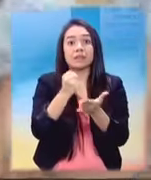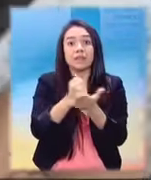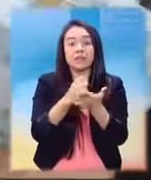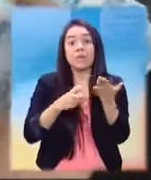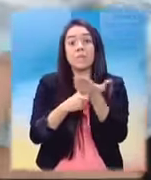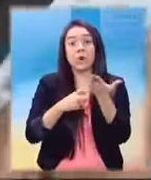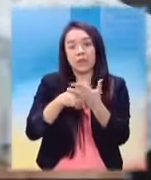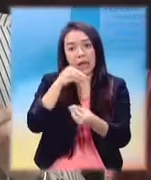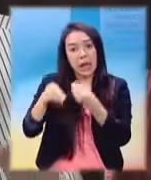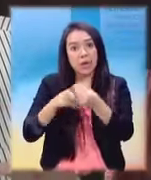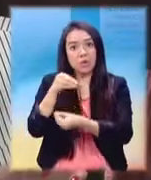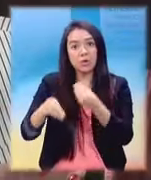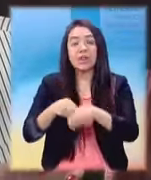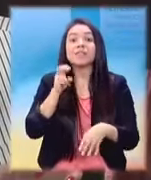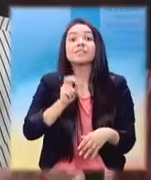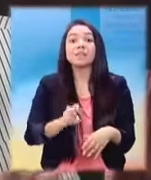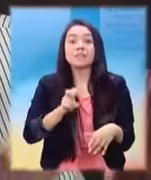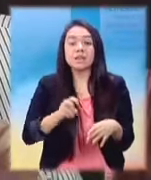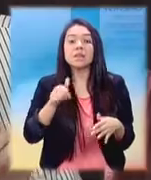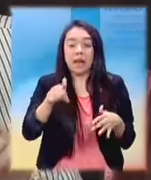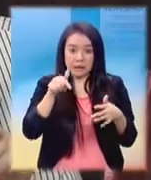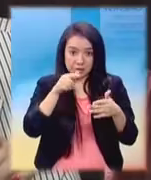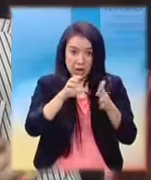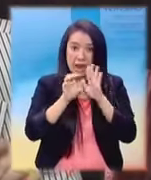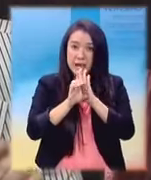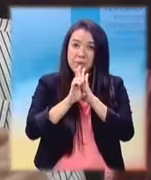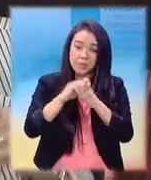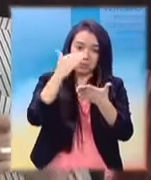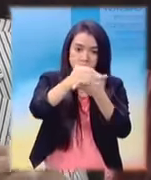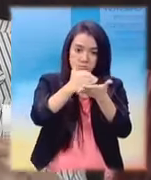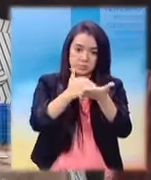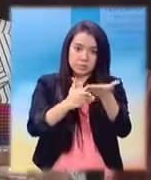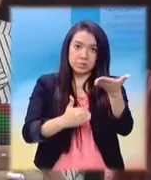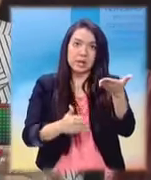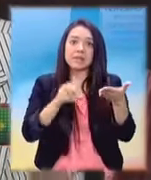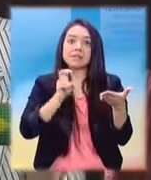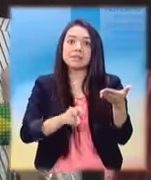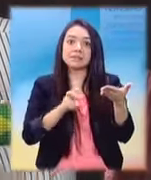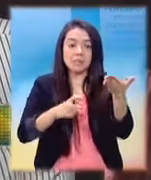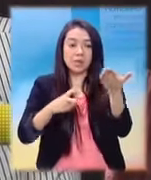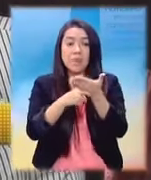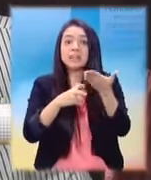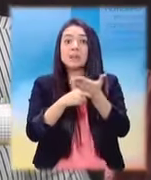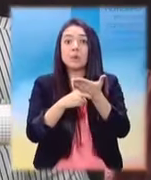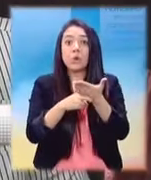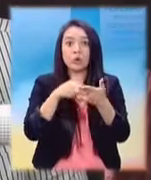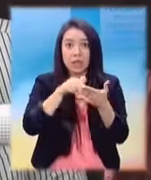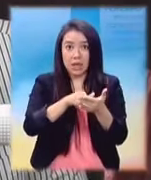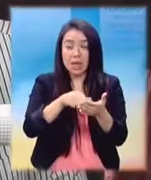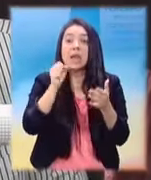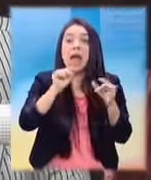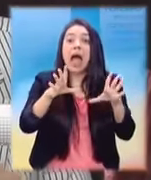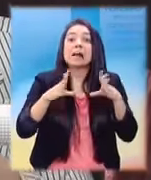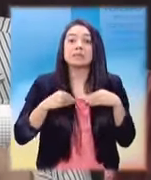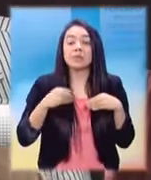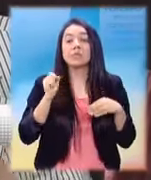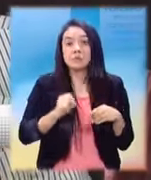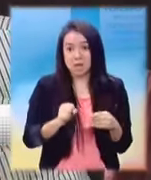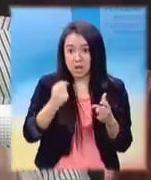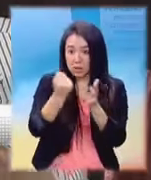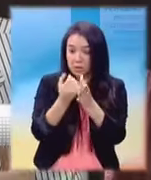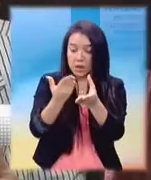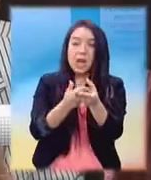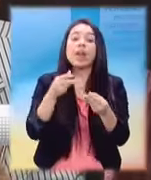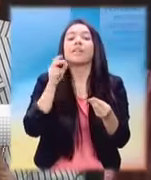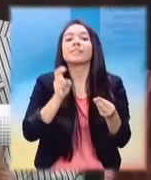Si se modificara eso y se permitiera que el pasaporte vencido sirviera como identificación para